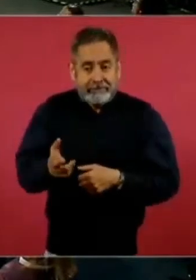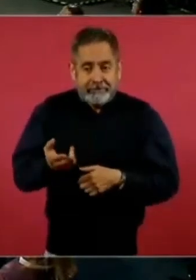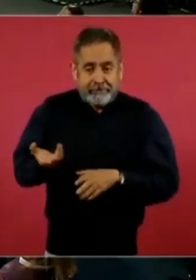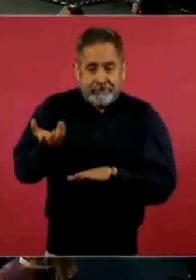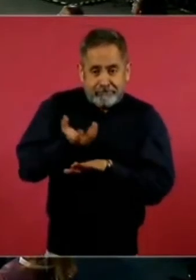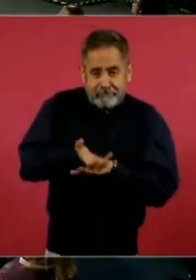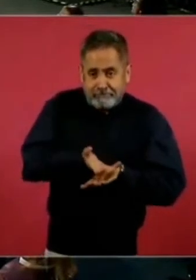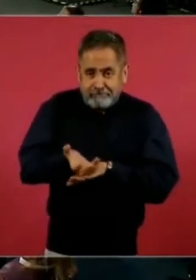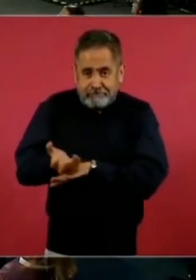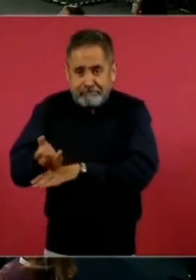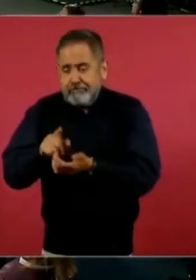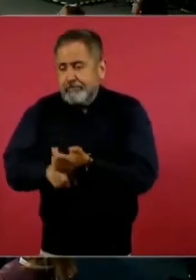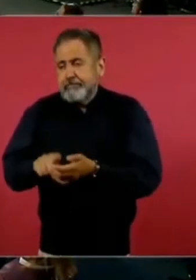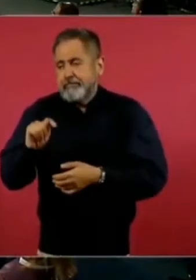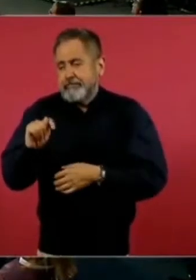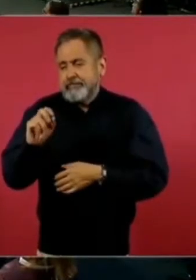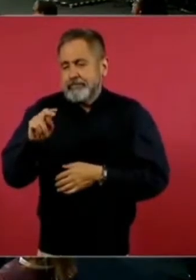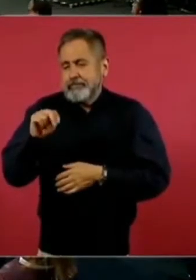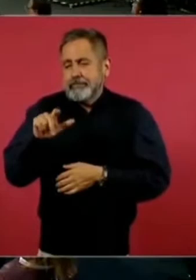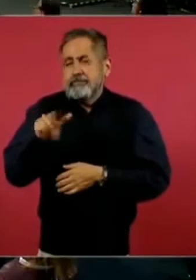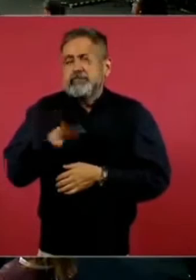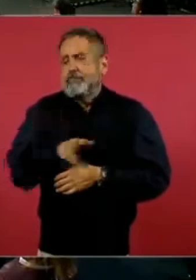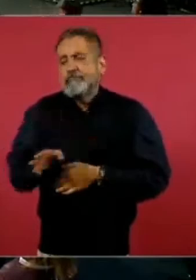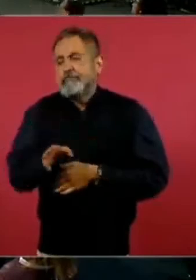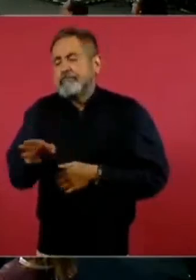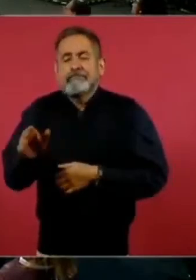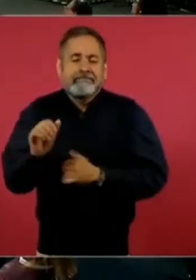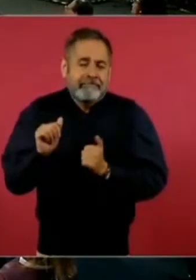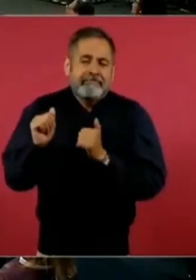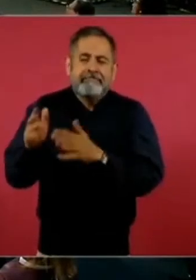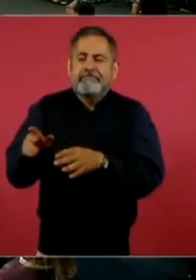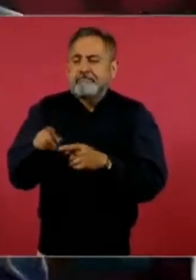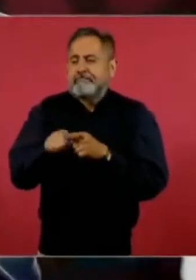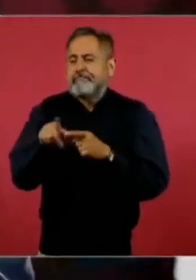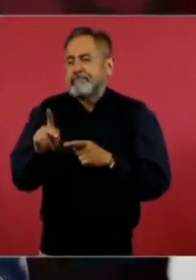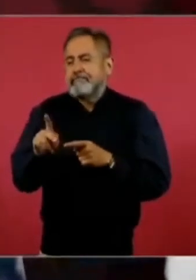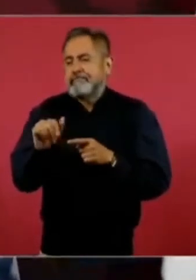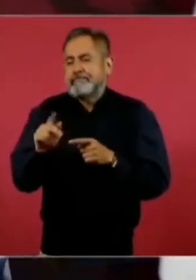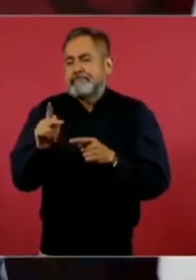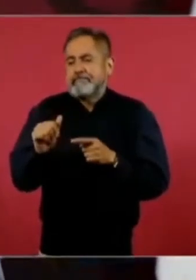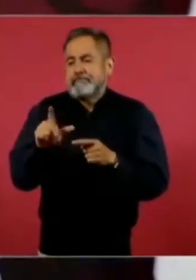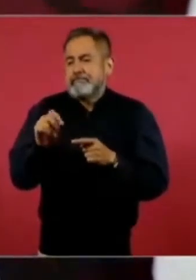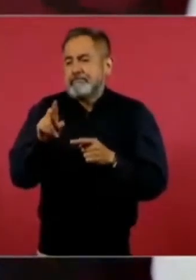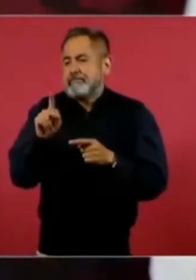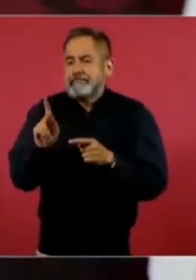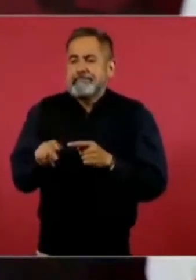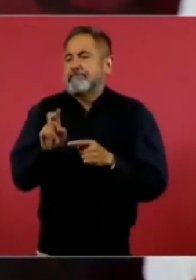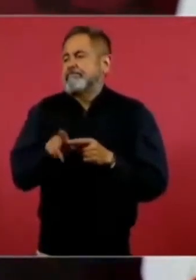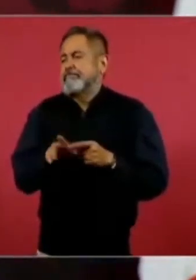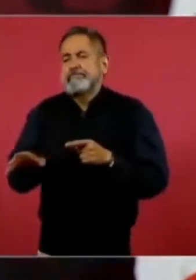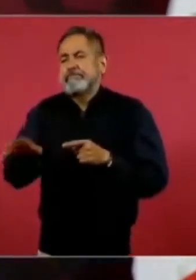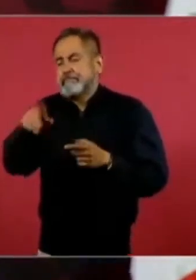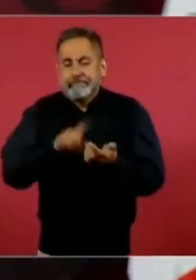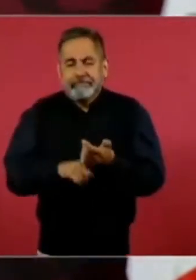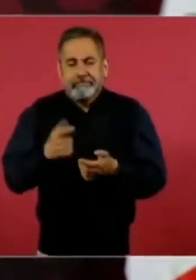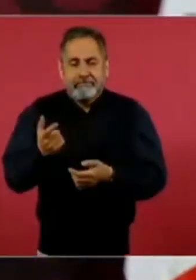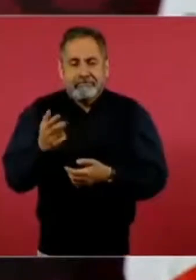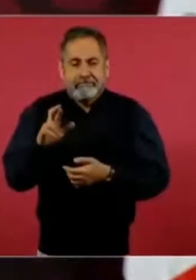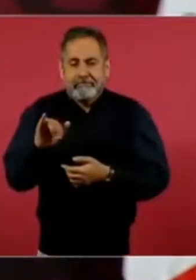Tonalá, por el Papaloapam, por el Grijalva,